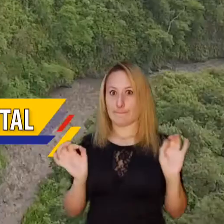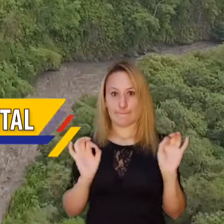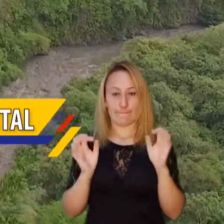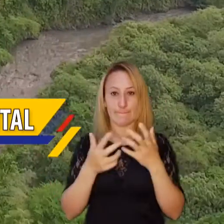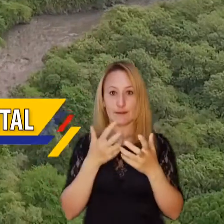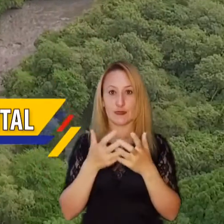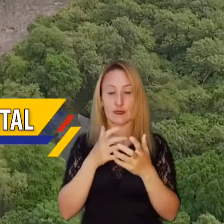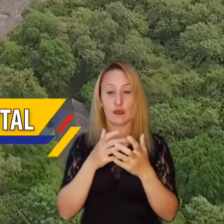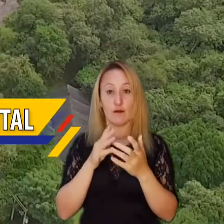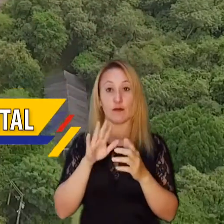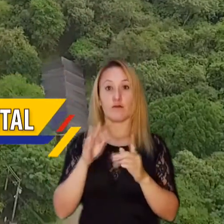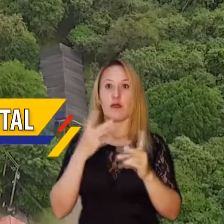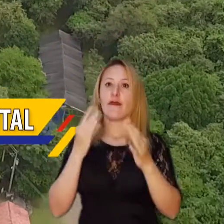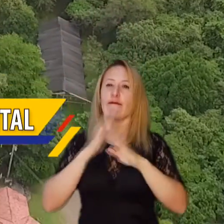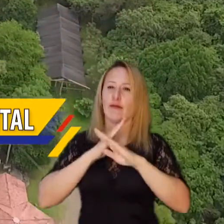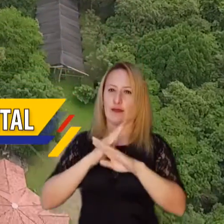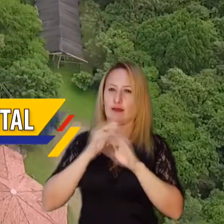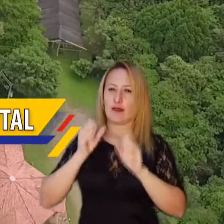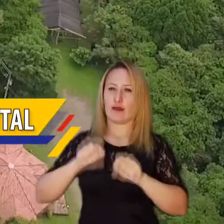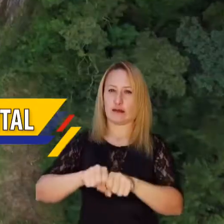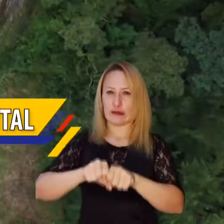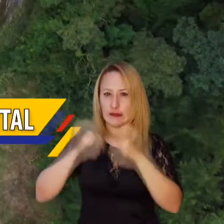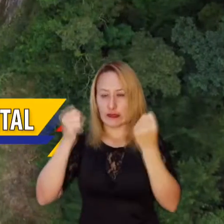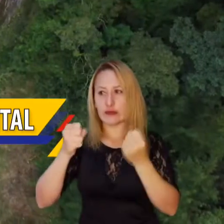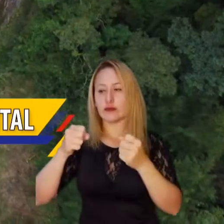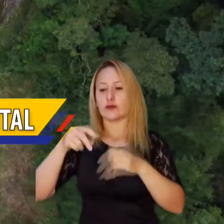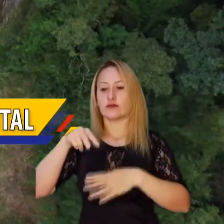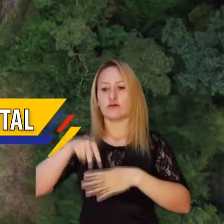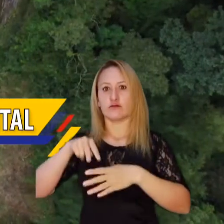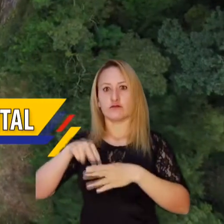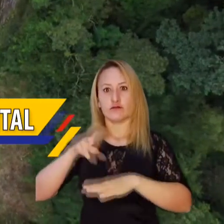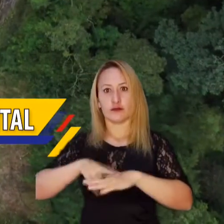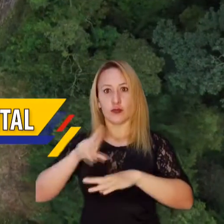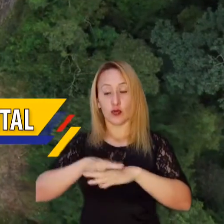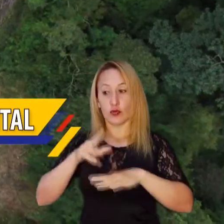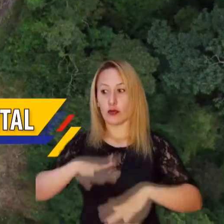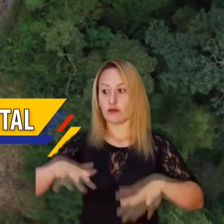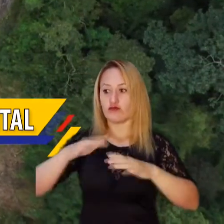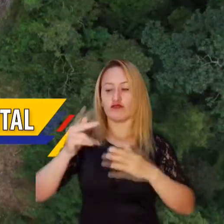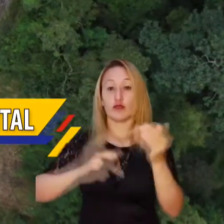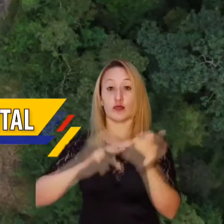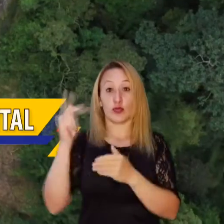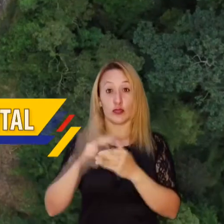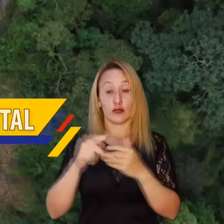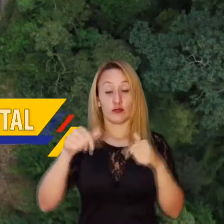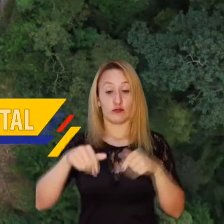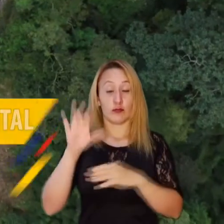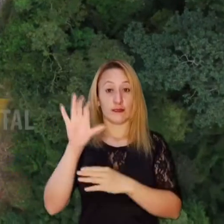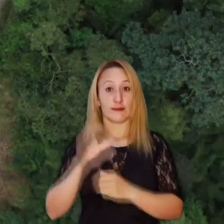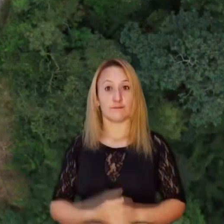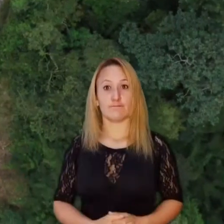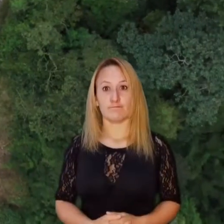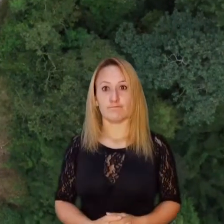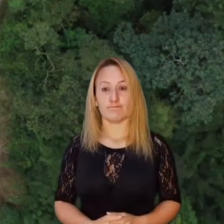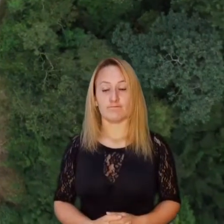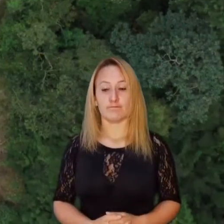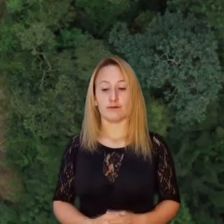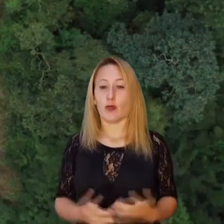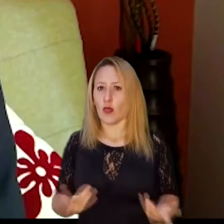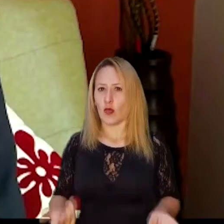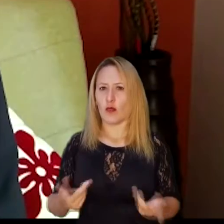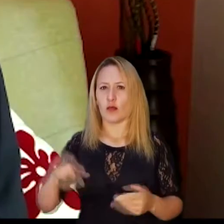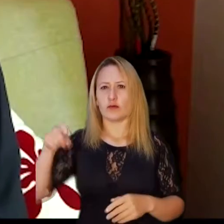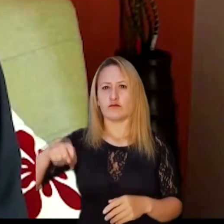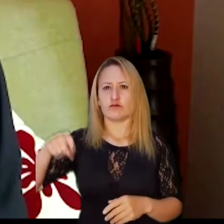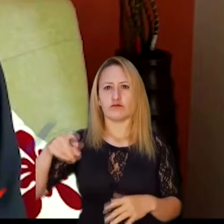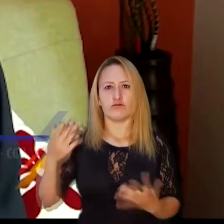se contaba en años anteriores, para prevenir daños forestales o pérdidas de recursos naturales en los proyectos que se ejecutaban en el país.